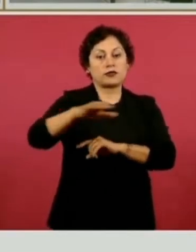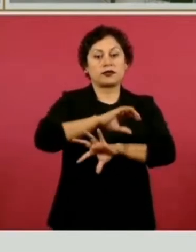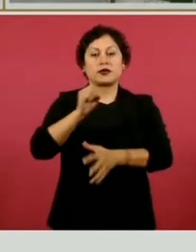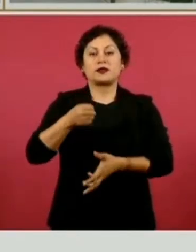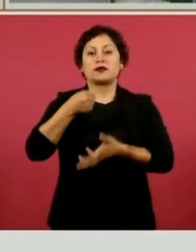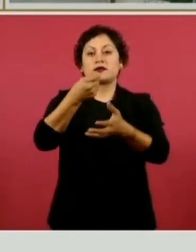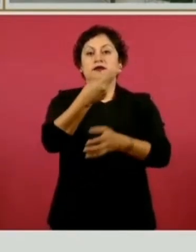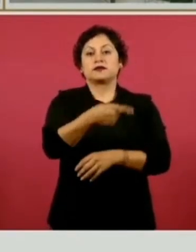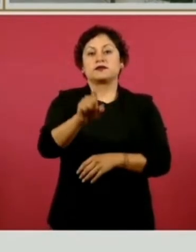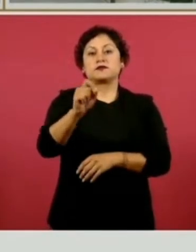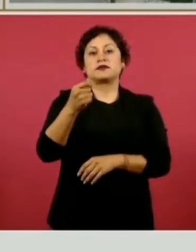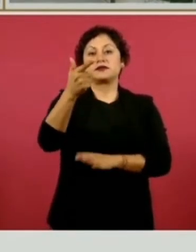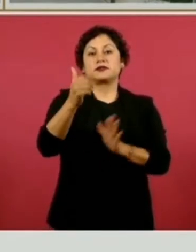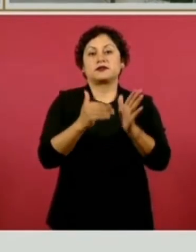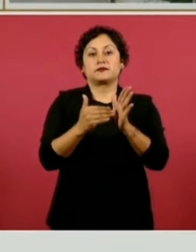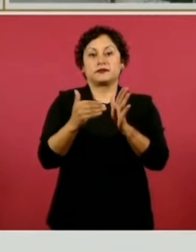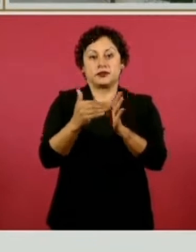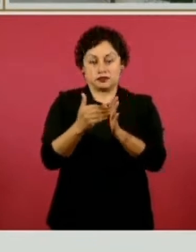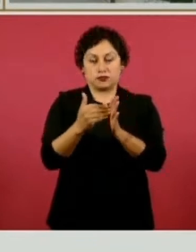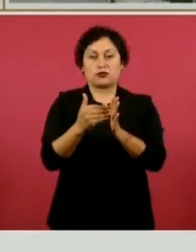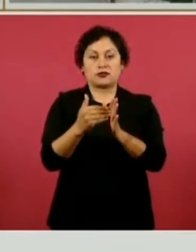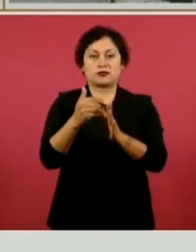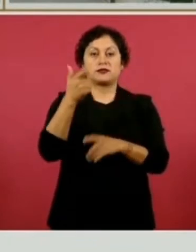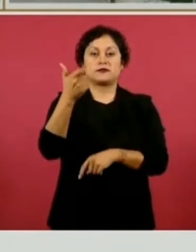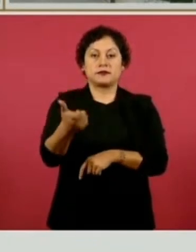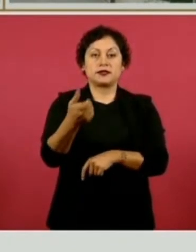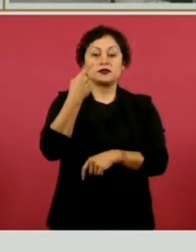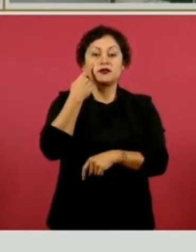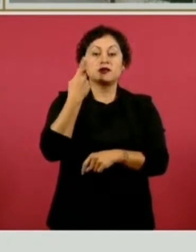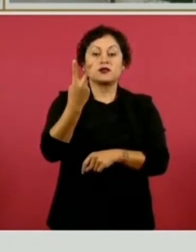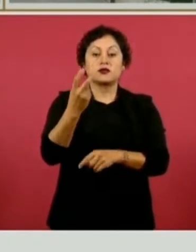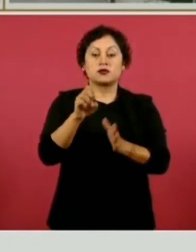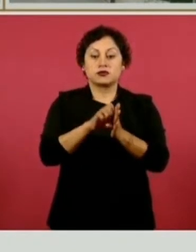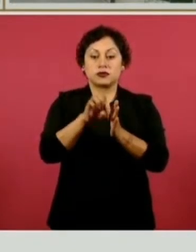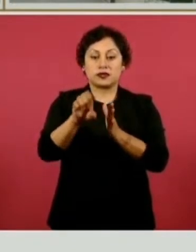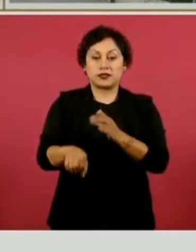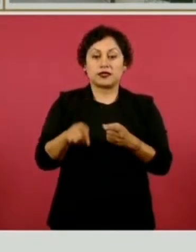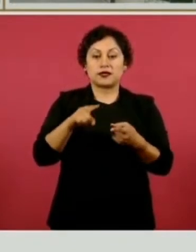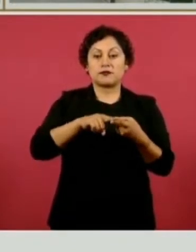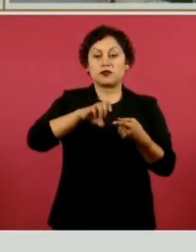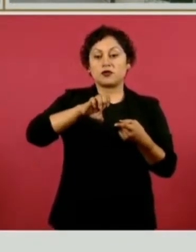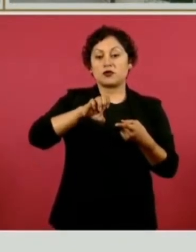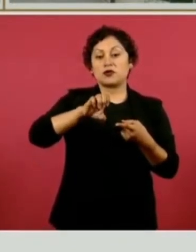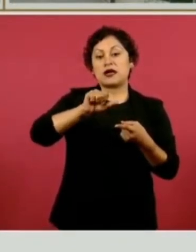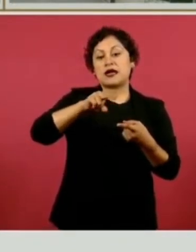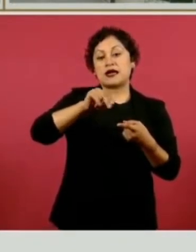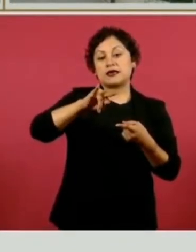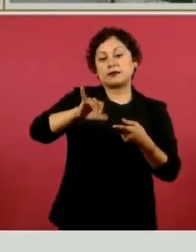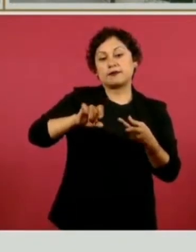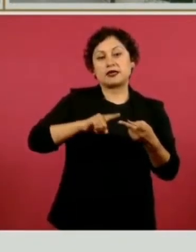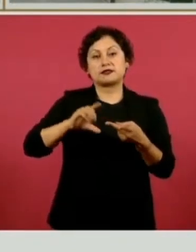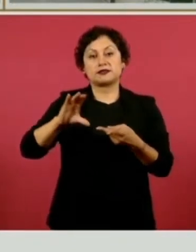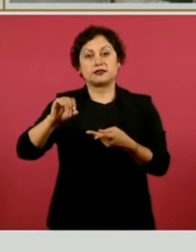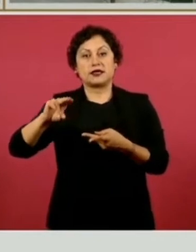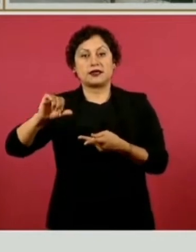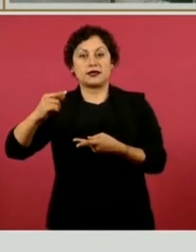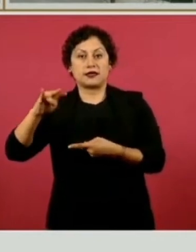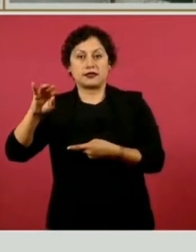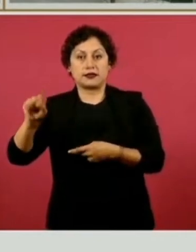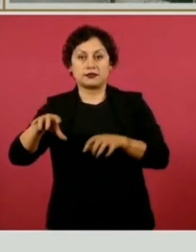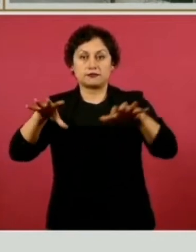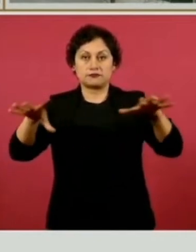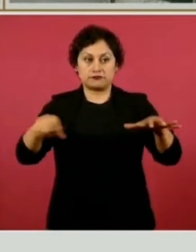de pesos. Traemos dos ejemplos aquí, el de estancias de Ánimas y en Cieneguitas, que ya están haciendo estas